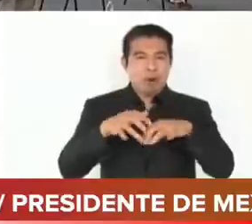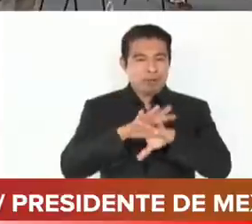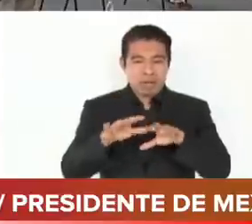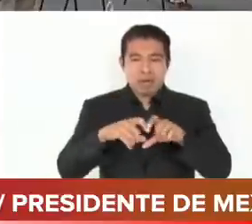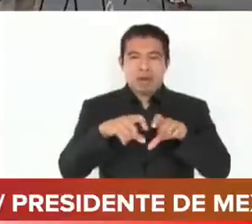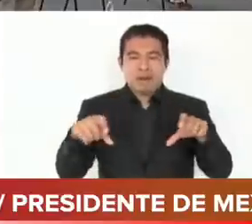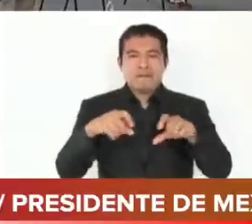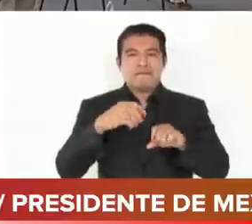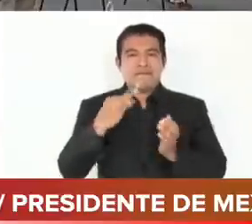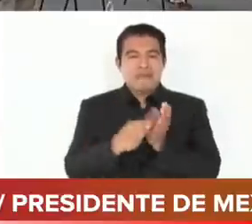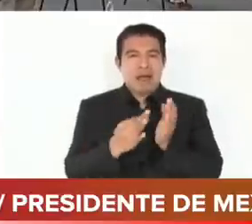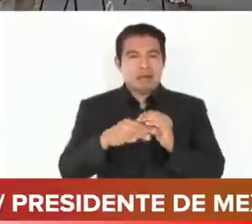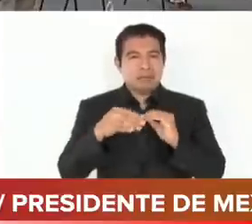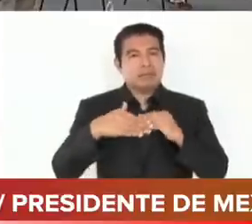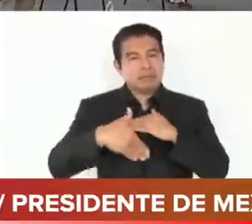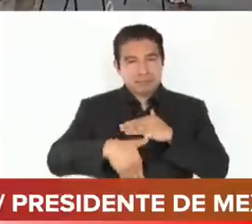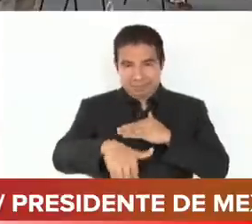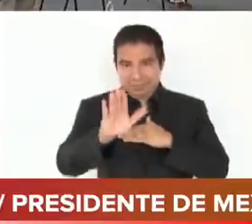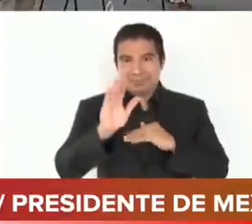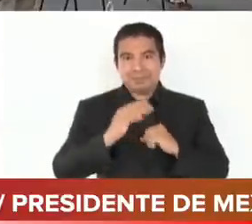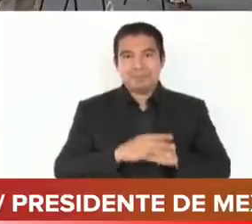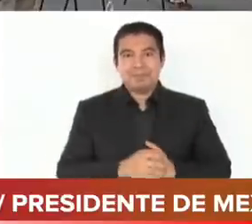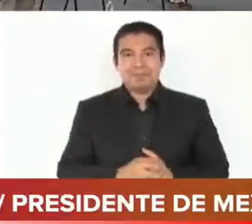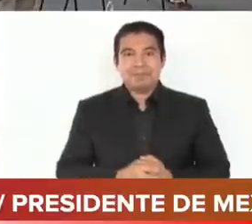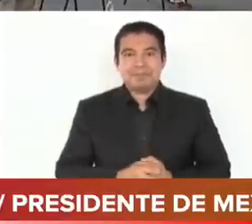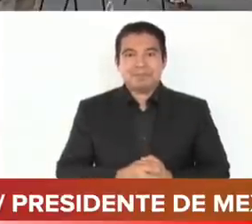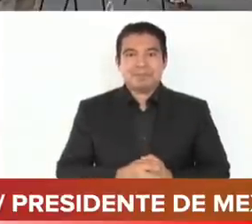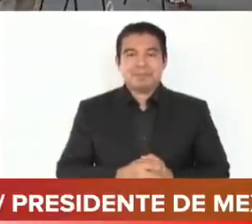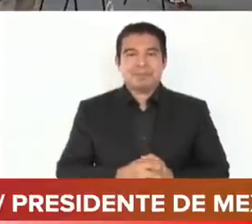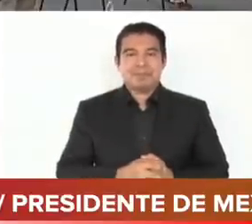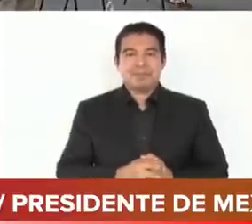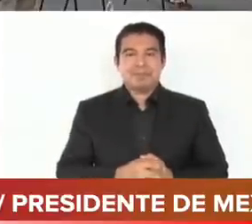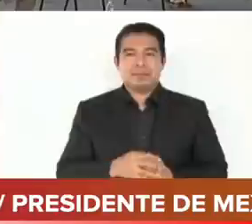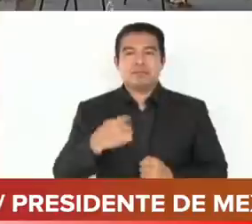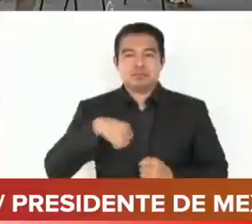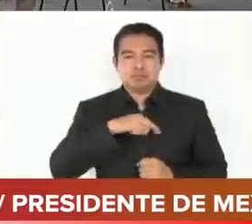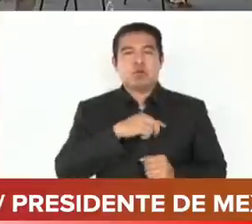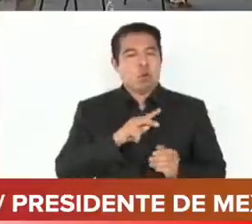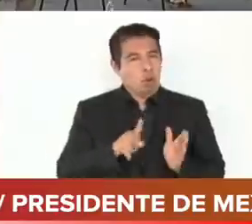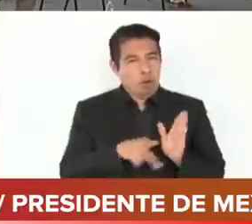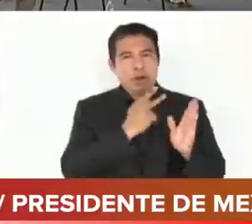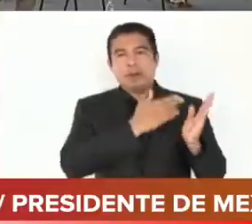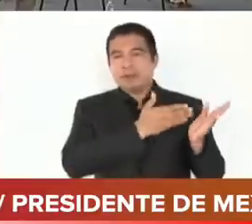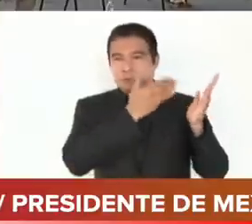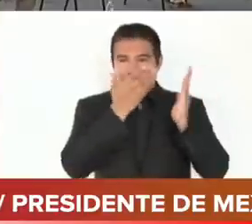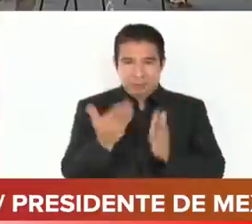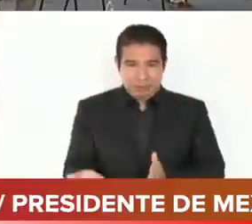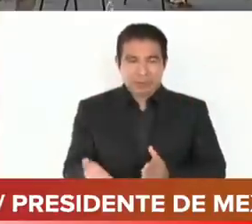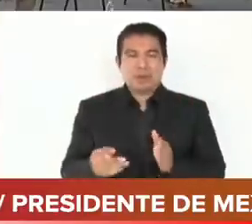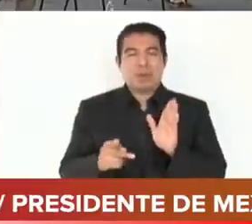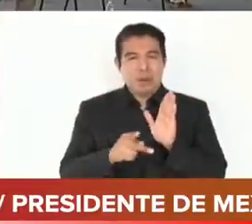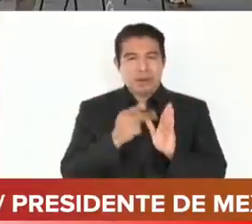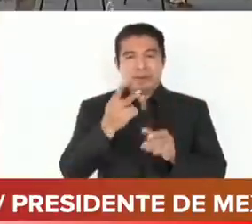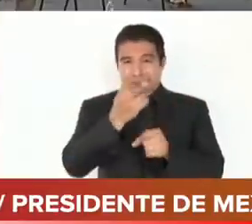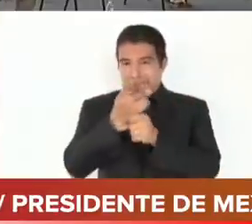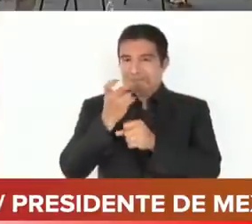rieles. Entonces, vamos a estar aquí de nuevo. Están invitados.